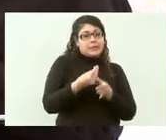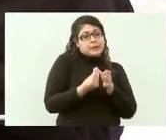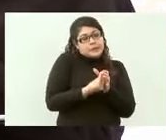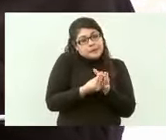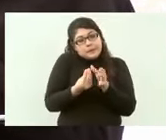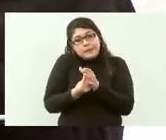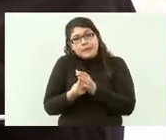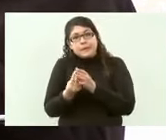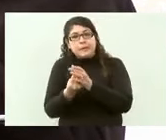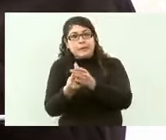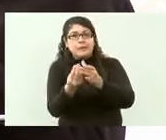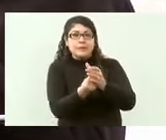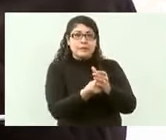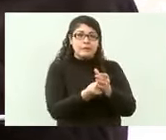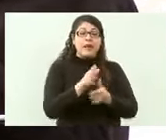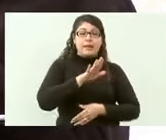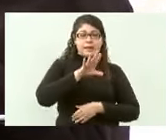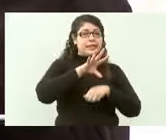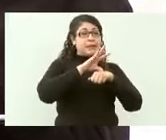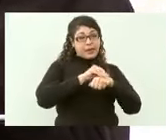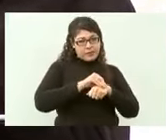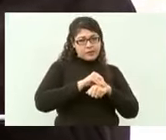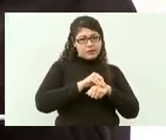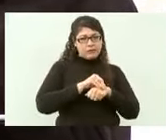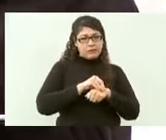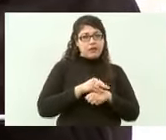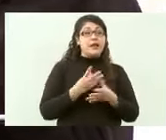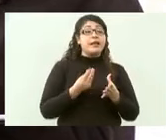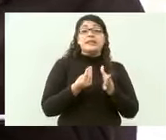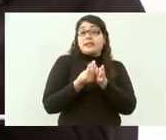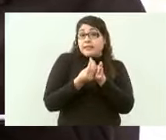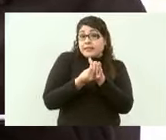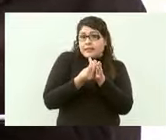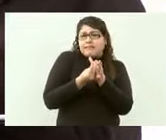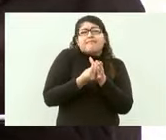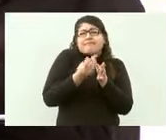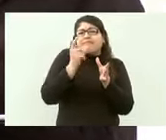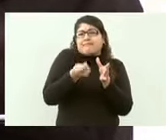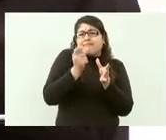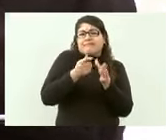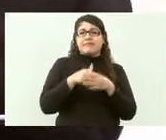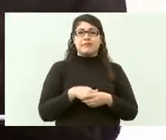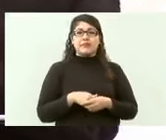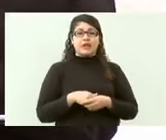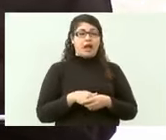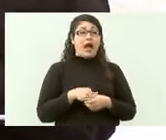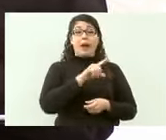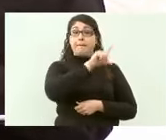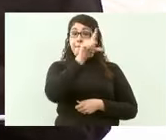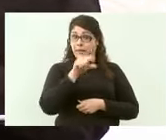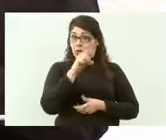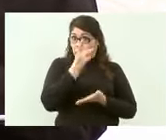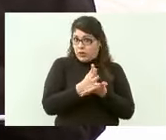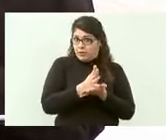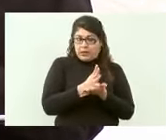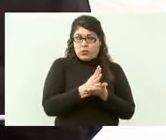para que empresas extranjeras generaran energía eléctrica